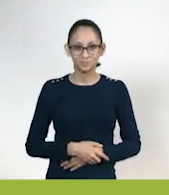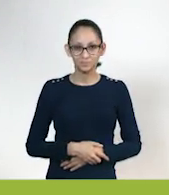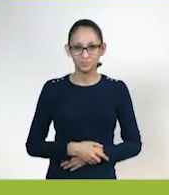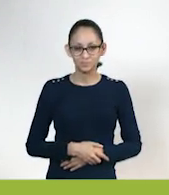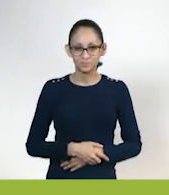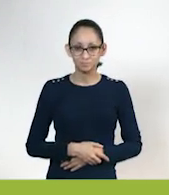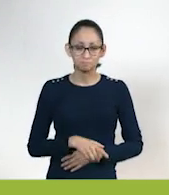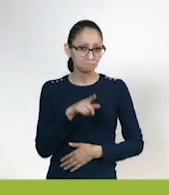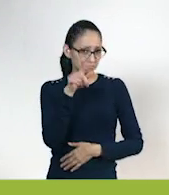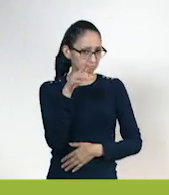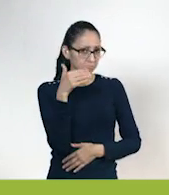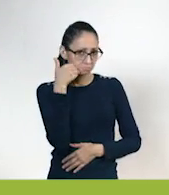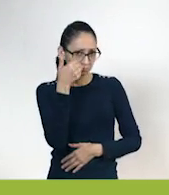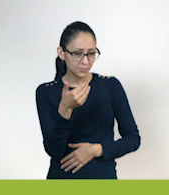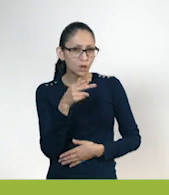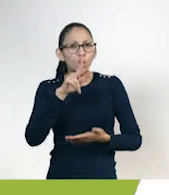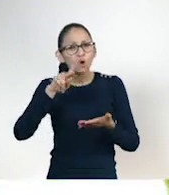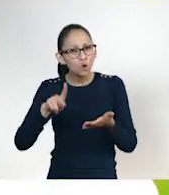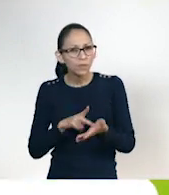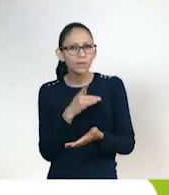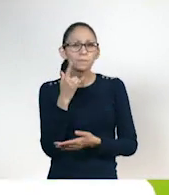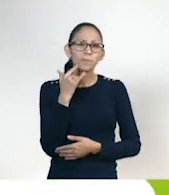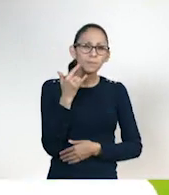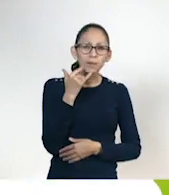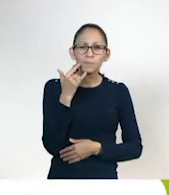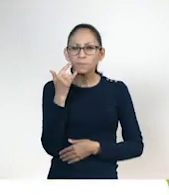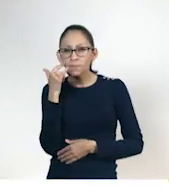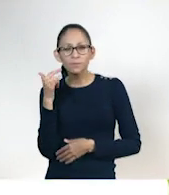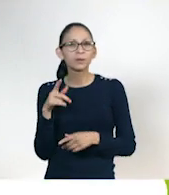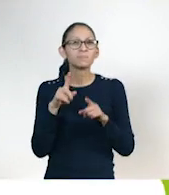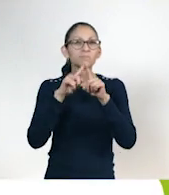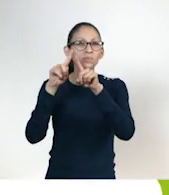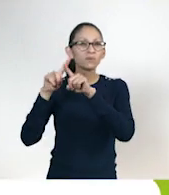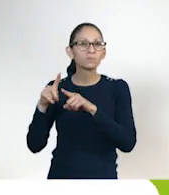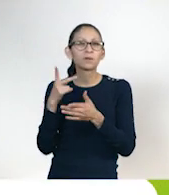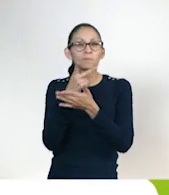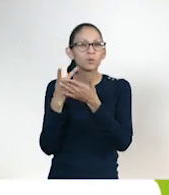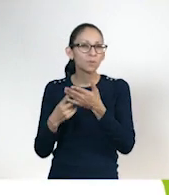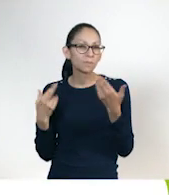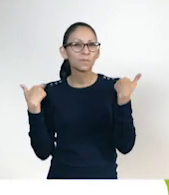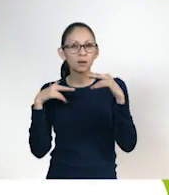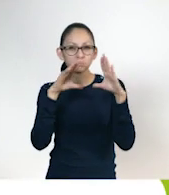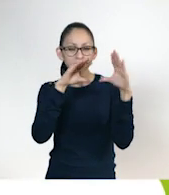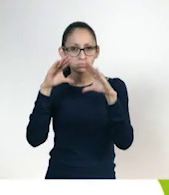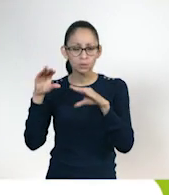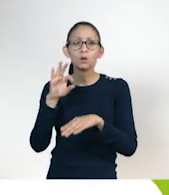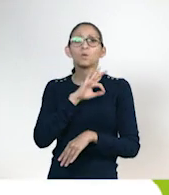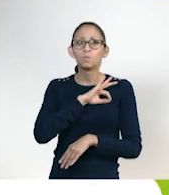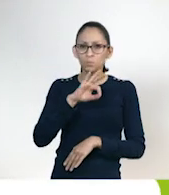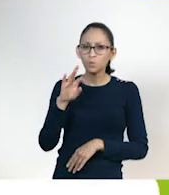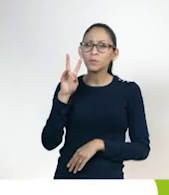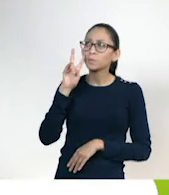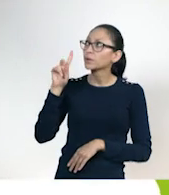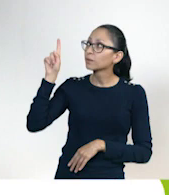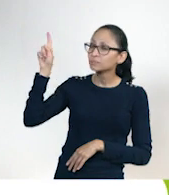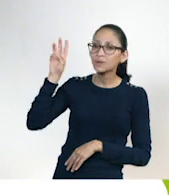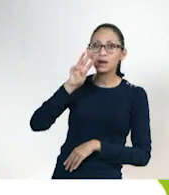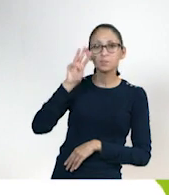.mx Si quieres volver a ver los programas. Aprende en casa 2. Los puedes encontrar